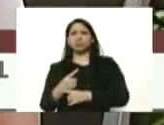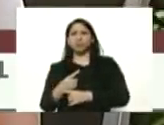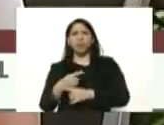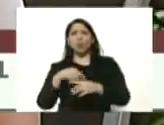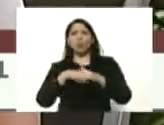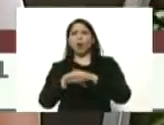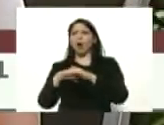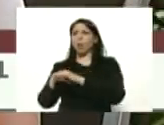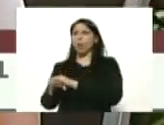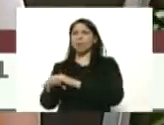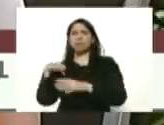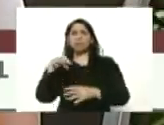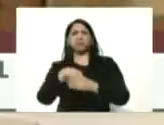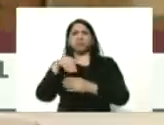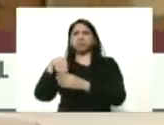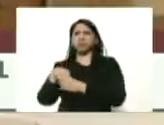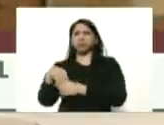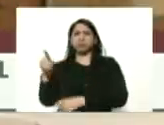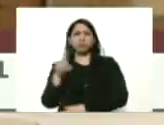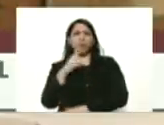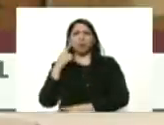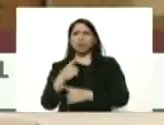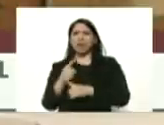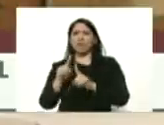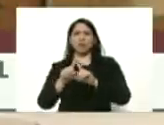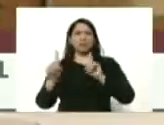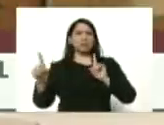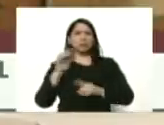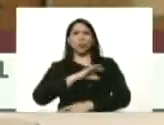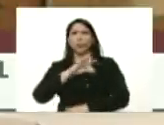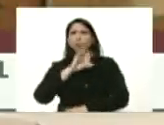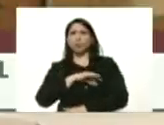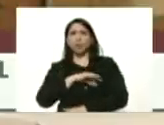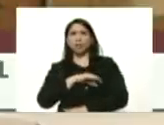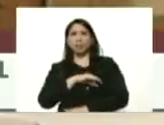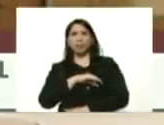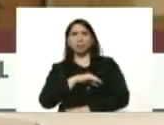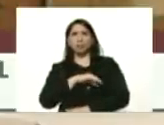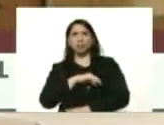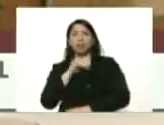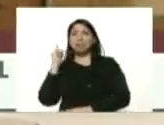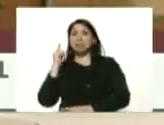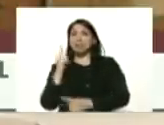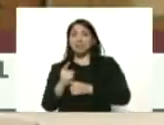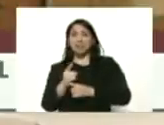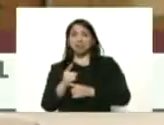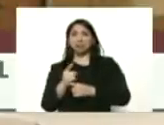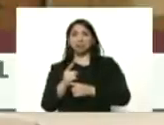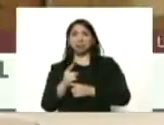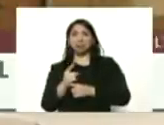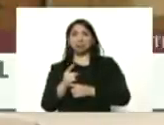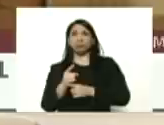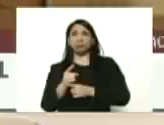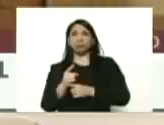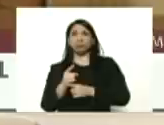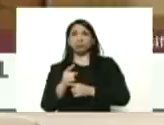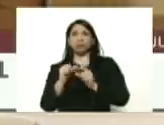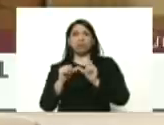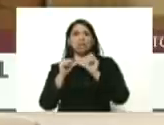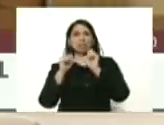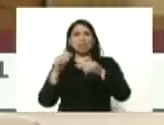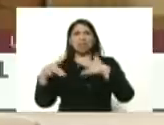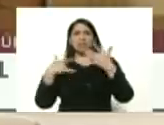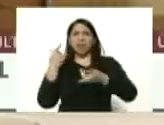cuarentena que no había que hacer aislamiento social que debía seguirse la actividad